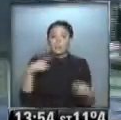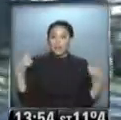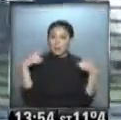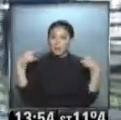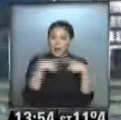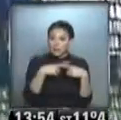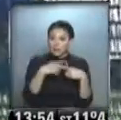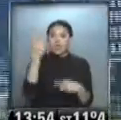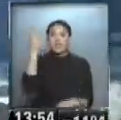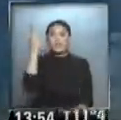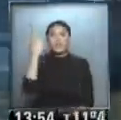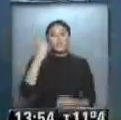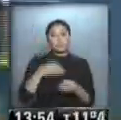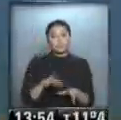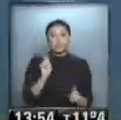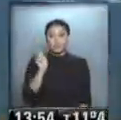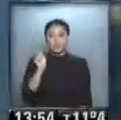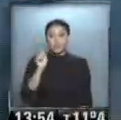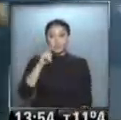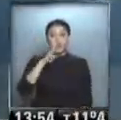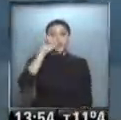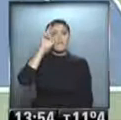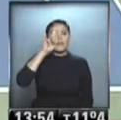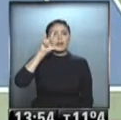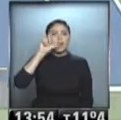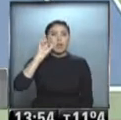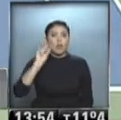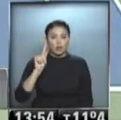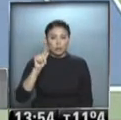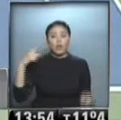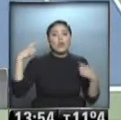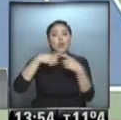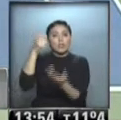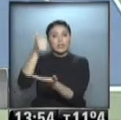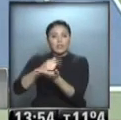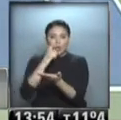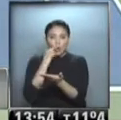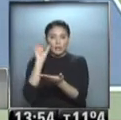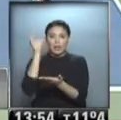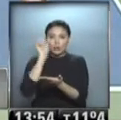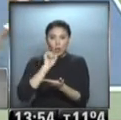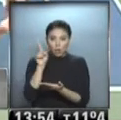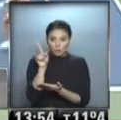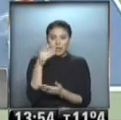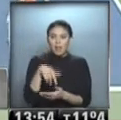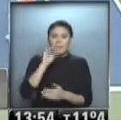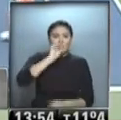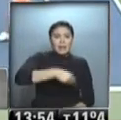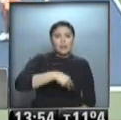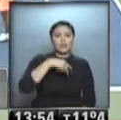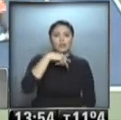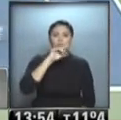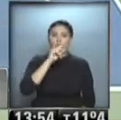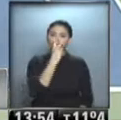el que estaba anoche disputando, es Carlos Berloc frente al colombiano Giraldo. Estaba perdiendo dos